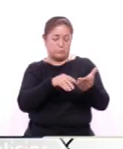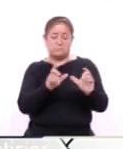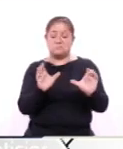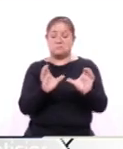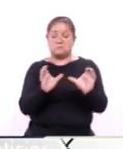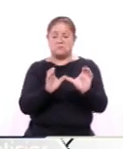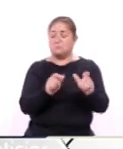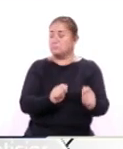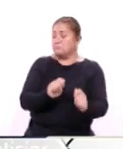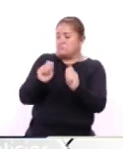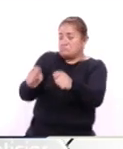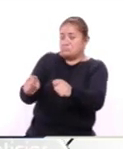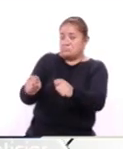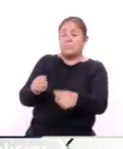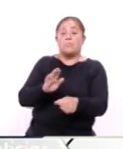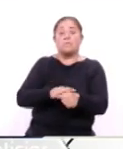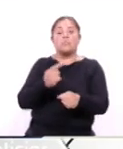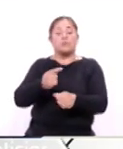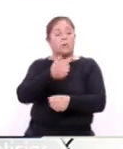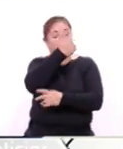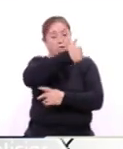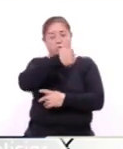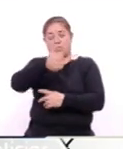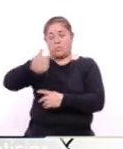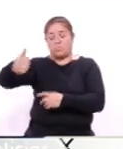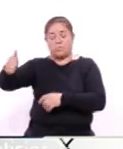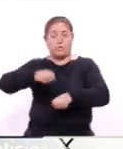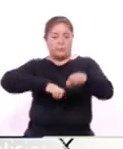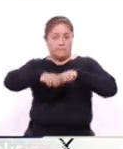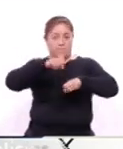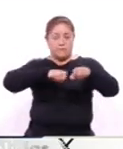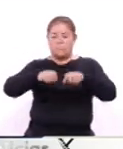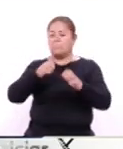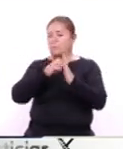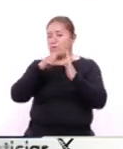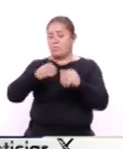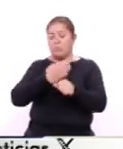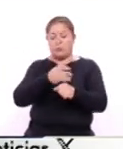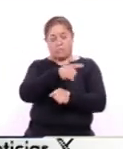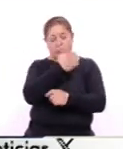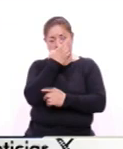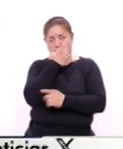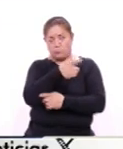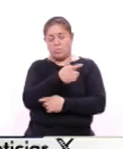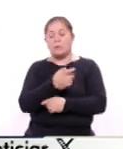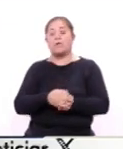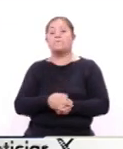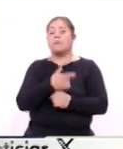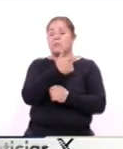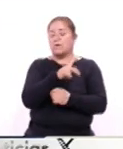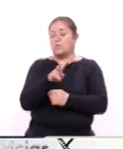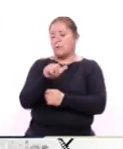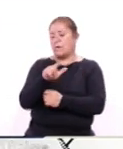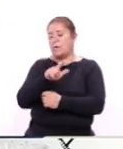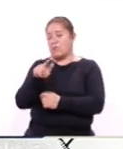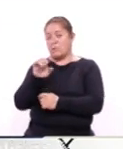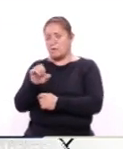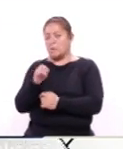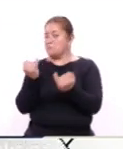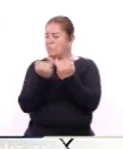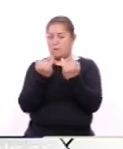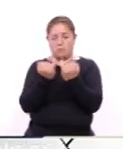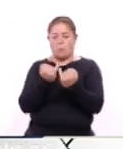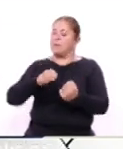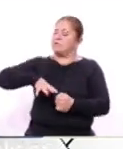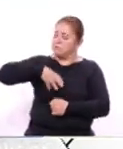es porque cada empresa, en este caso el Colegio Guillermo Valle también, se esfuerzan para poder sacar